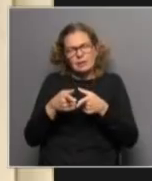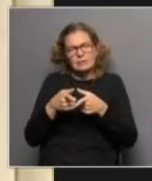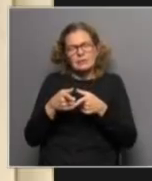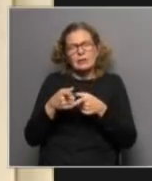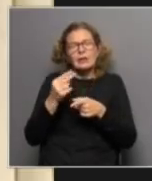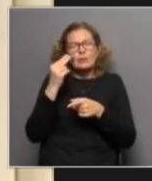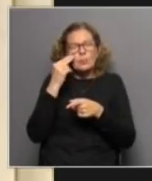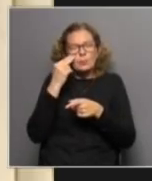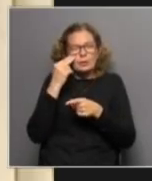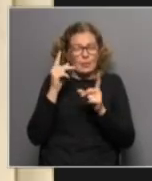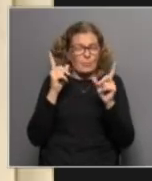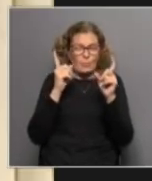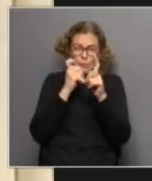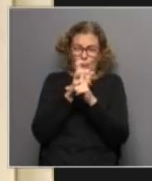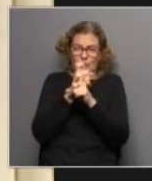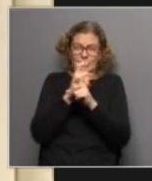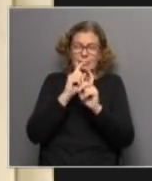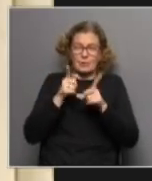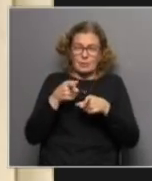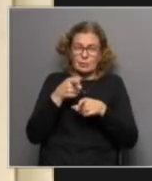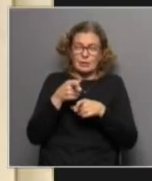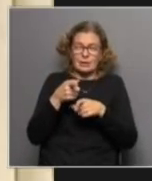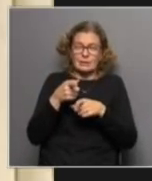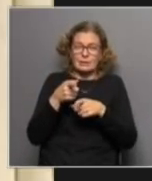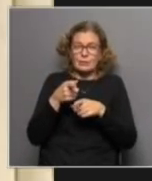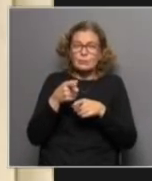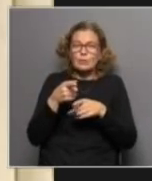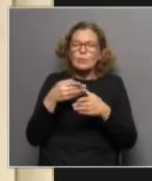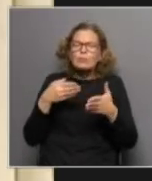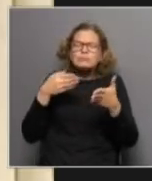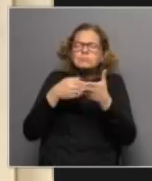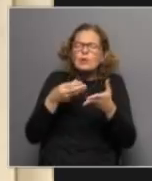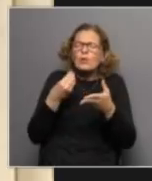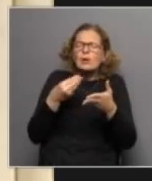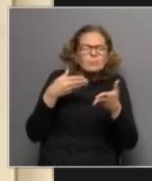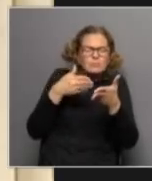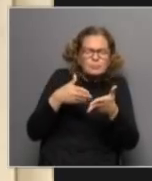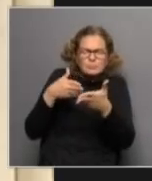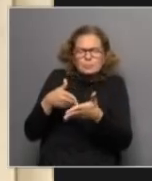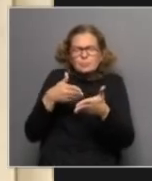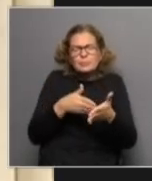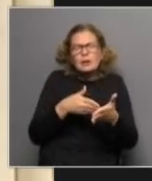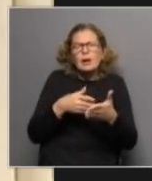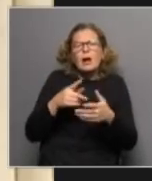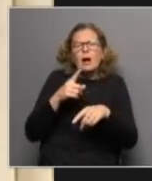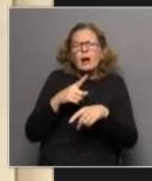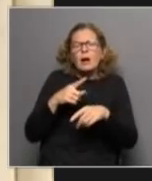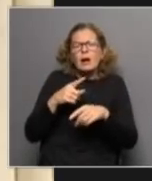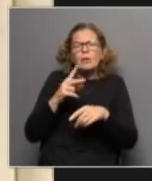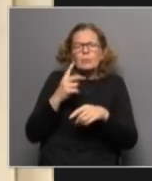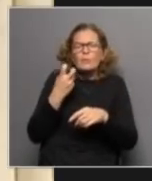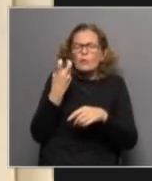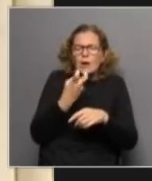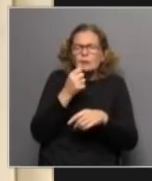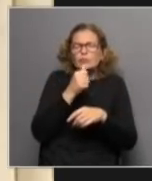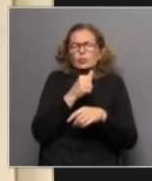problemas realmente complejos que seguramente se dedica a abordar con qué obstáculos se encuentran a la hora de desarrollar su